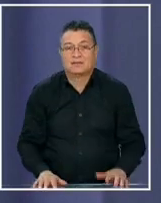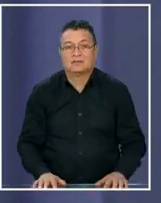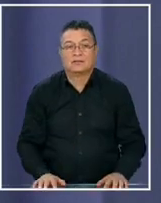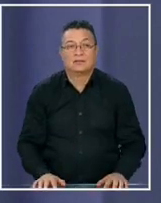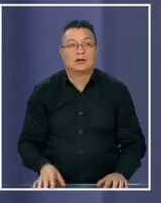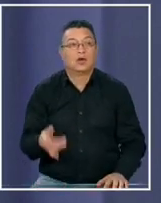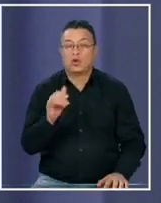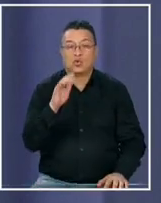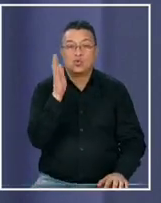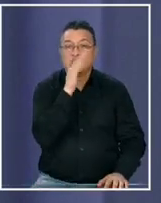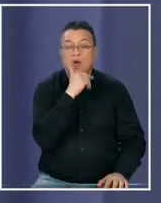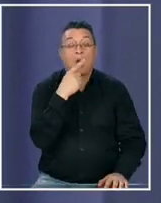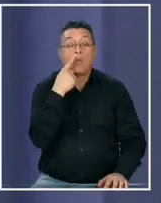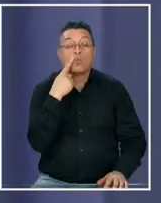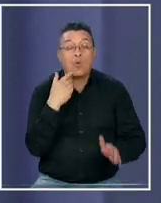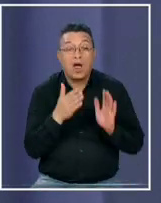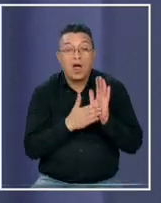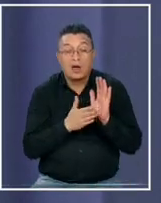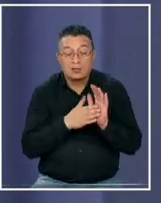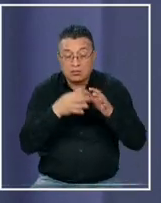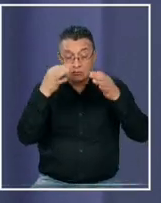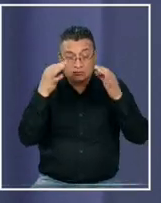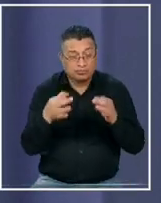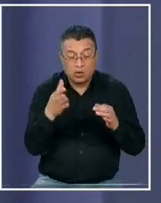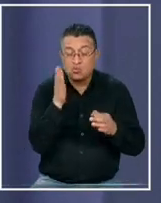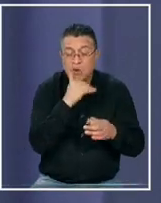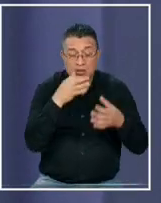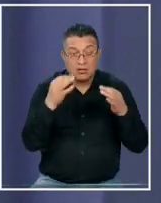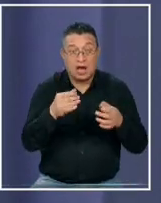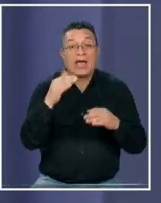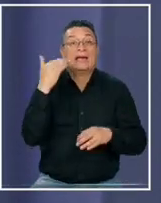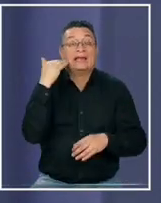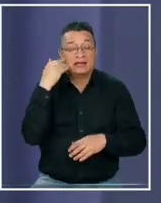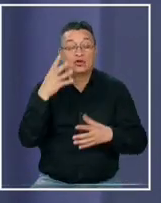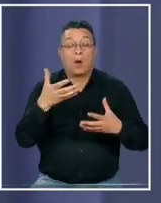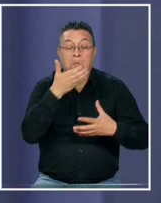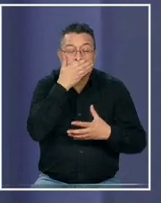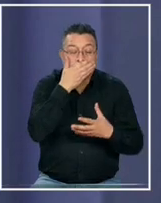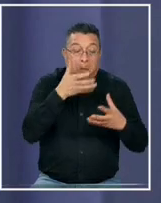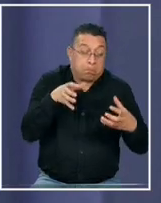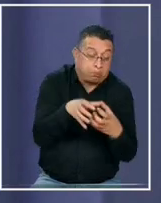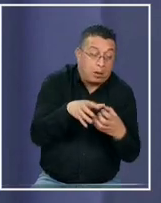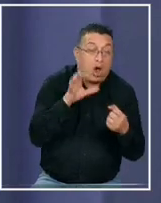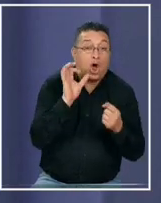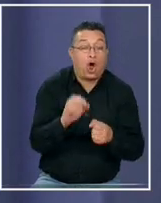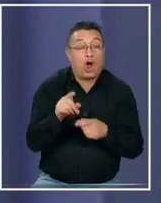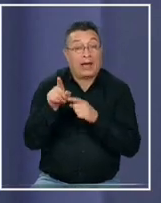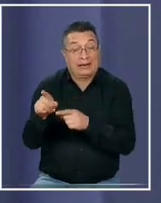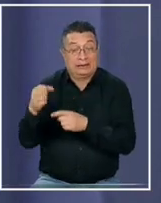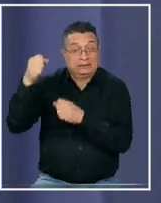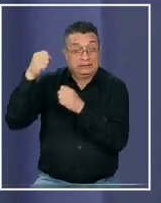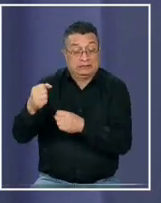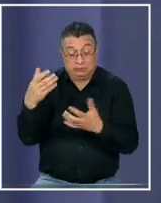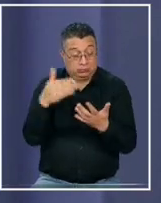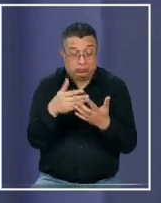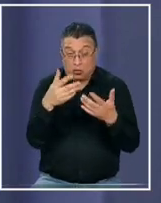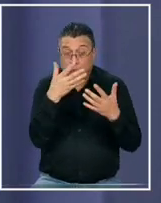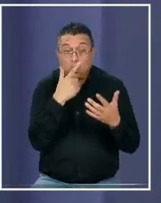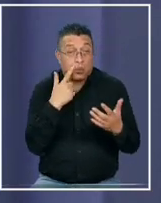nunca hubo ninguna muestra forense o patológica para decir que los niños fueron asfixiados o que ella cometió esos crímenes